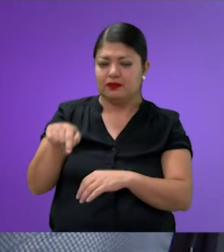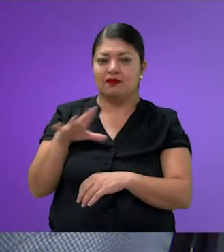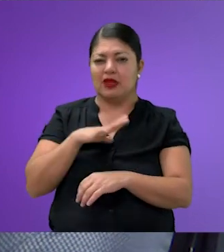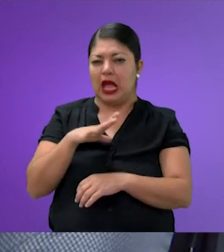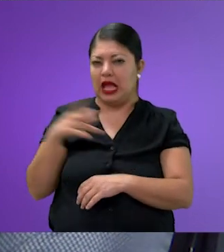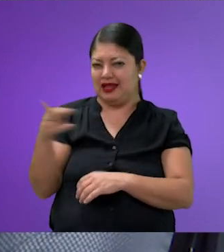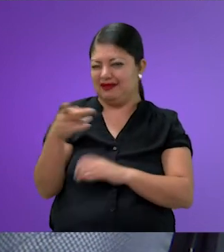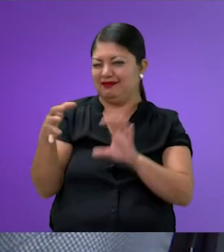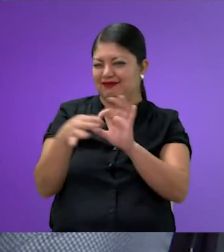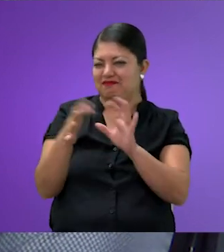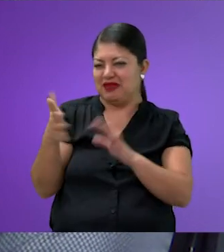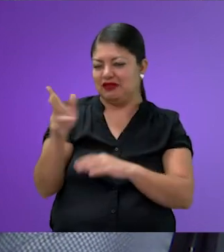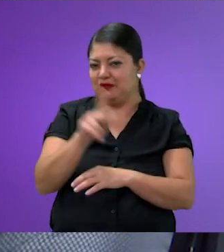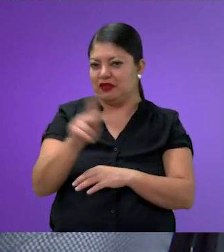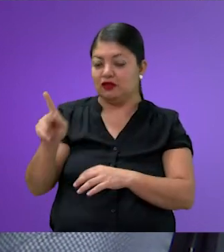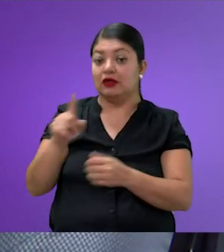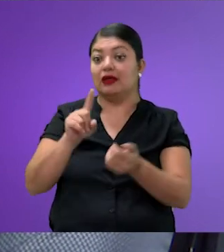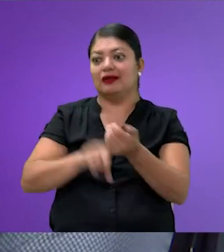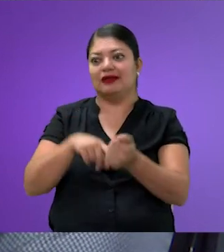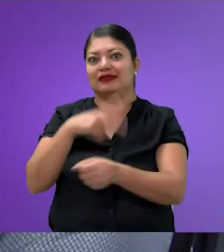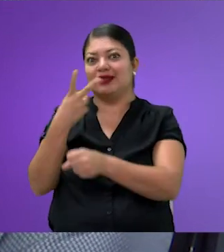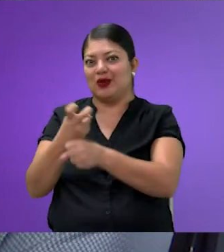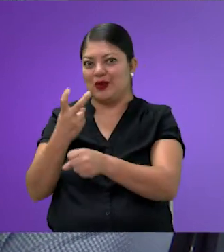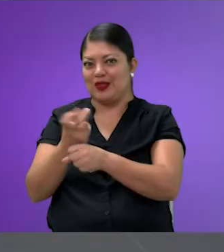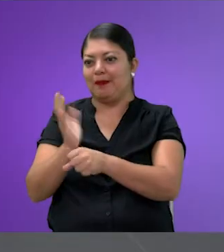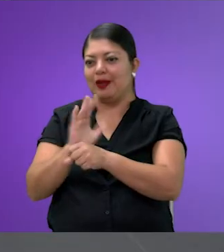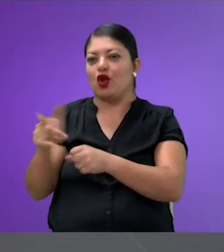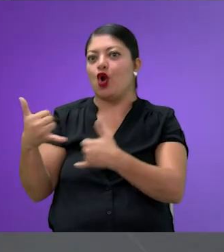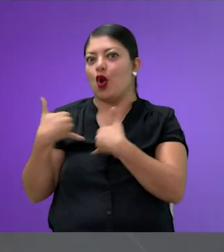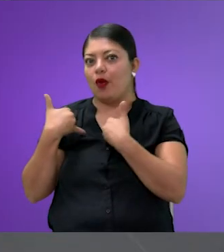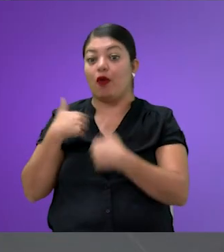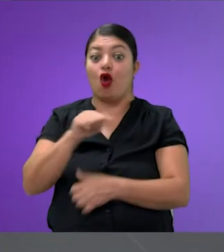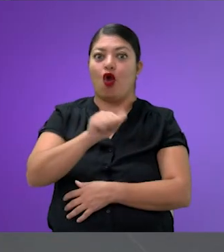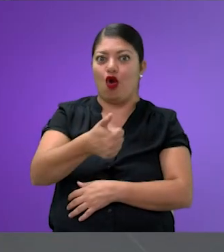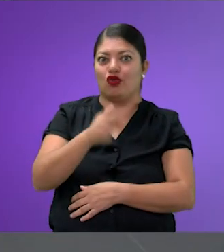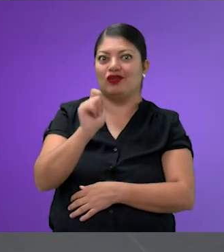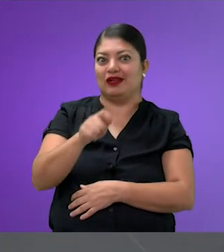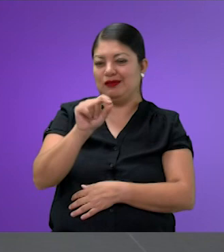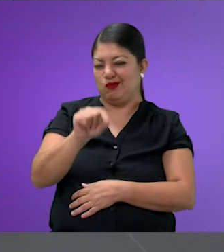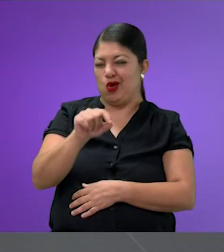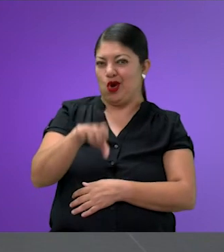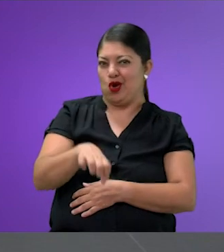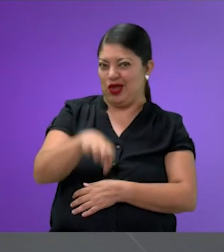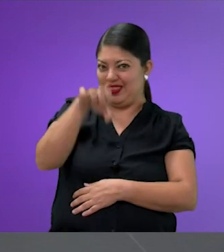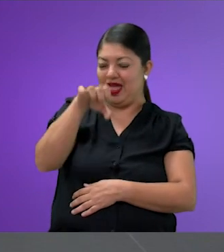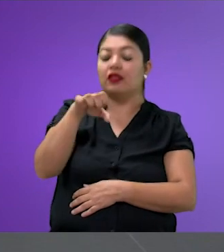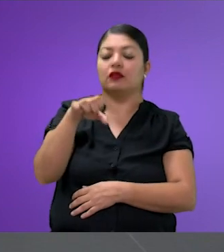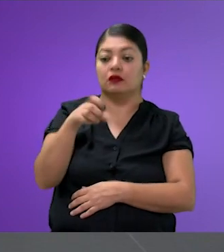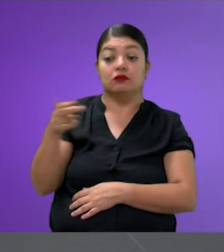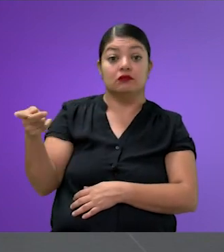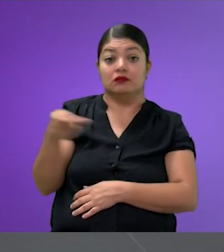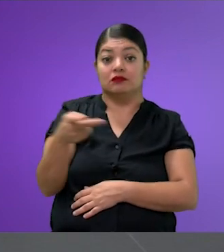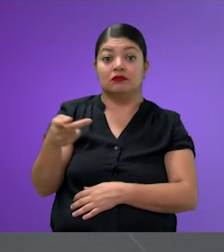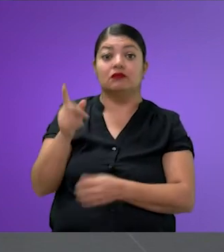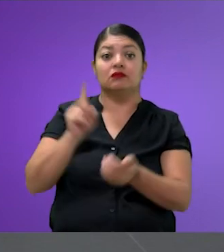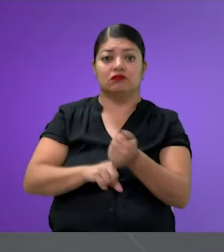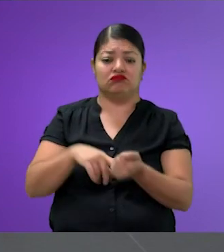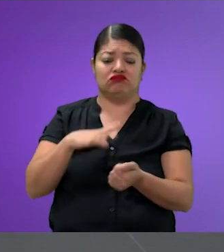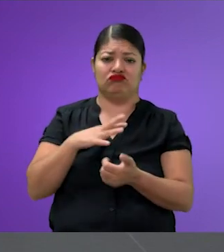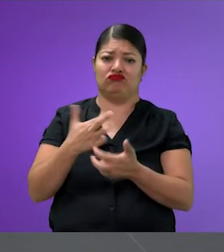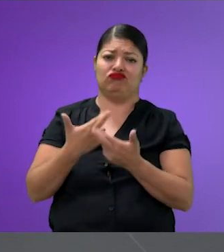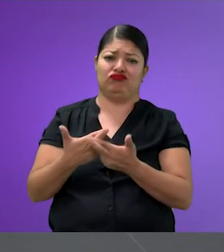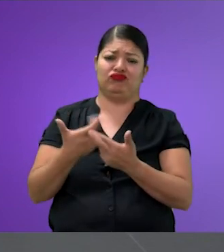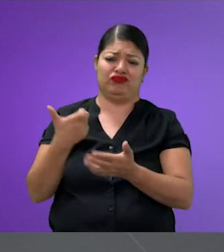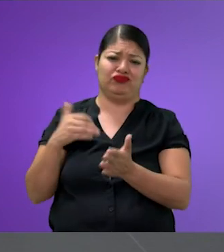común. Aunque en la segunda película uno era muy joven y el otro ya era de edad un poquito más avanzada, ambos tenían la cartera llena de billetes. Claro, eran